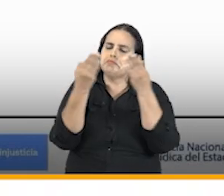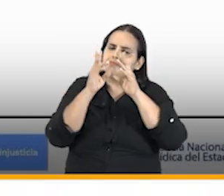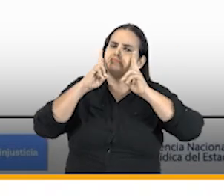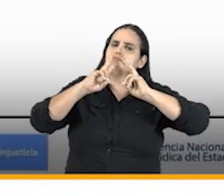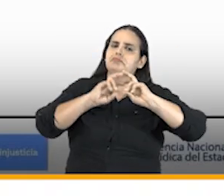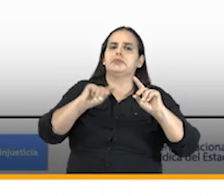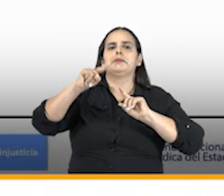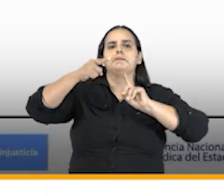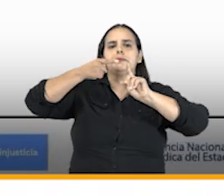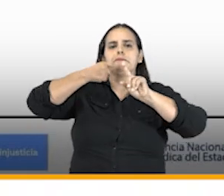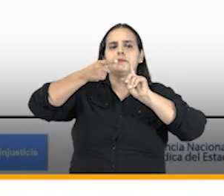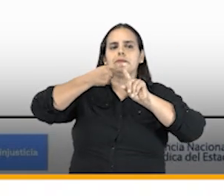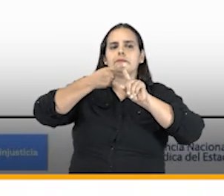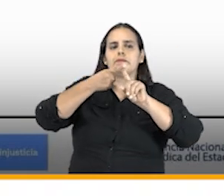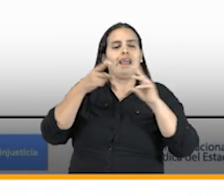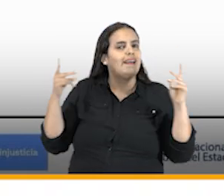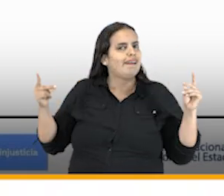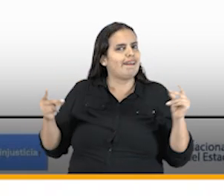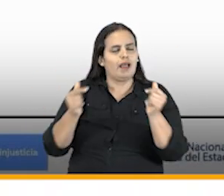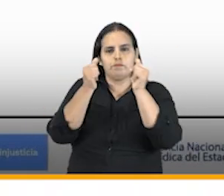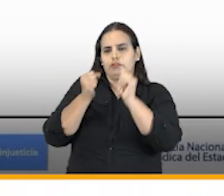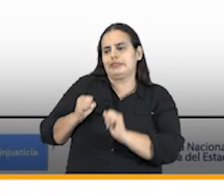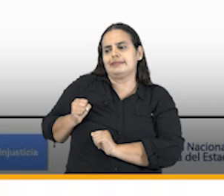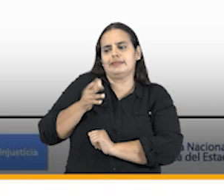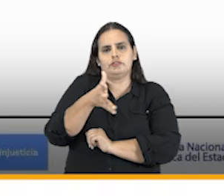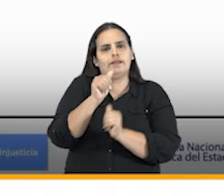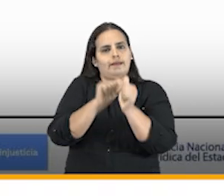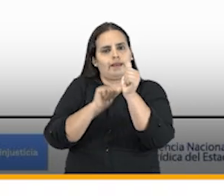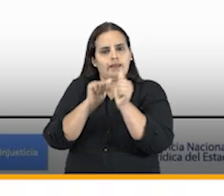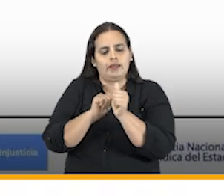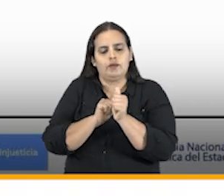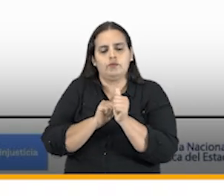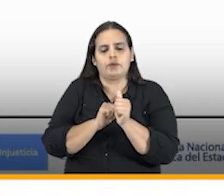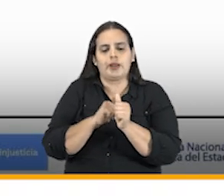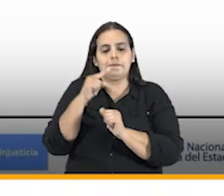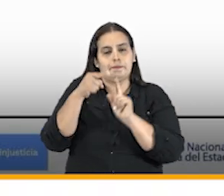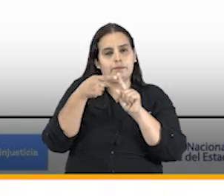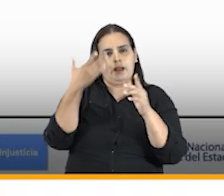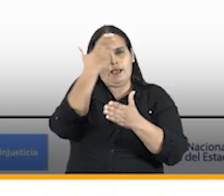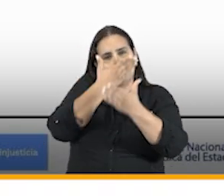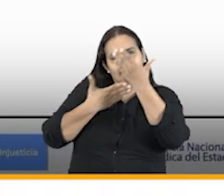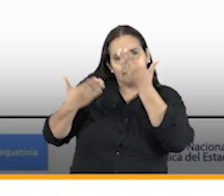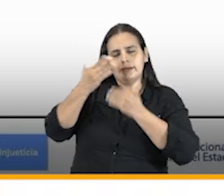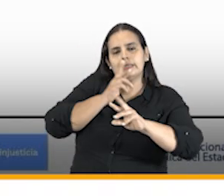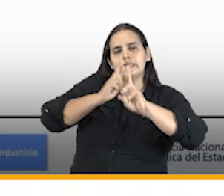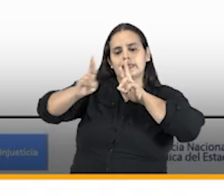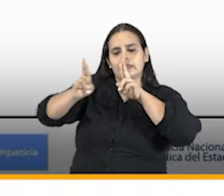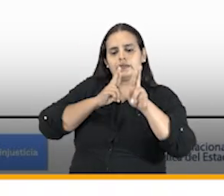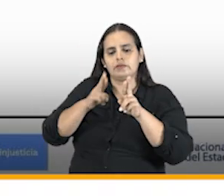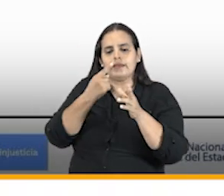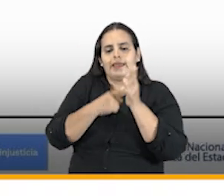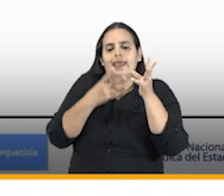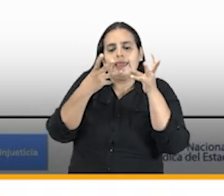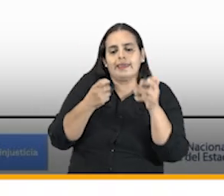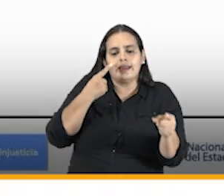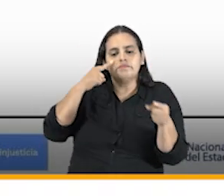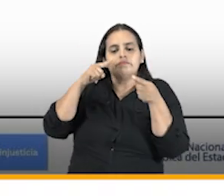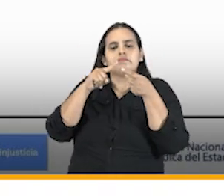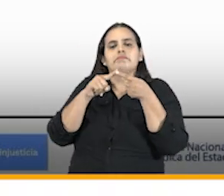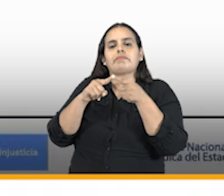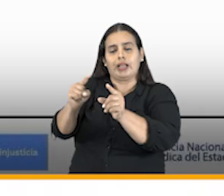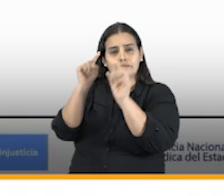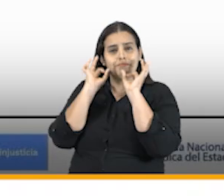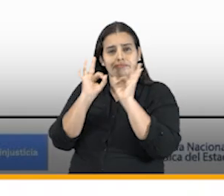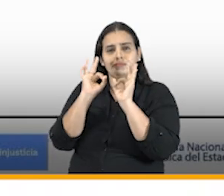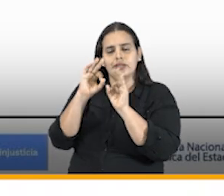primero voy a hacer una muy rápida descripción de todos ellos hicimos un análisis sobre la relación condena pretensión y la tasa